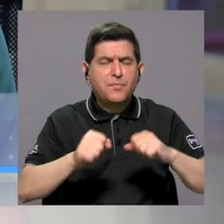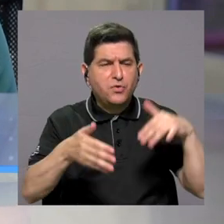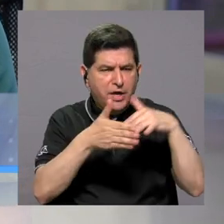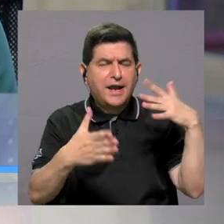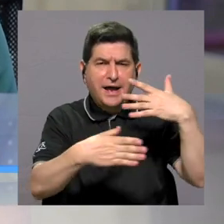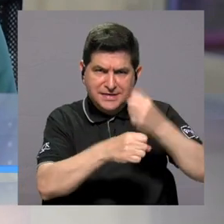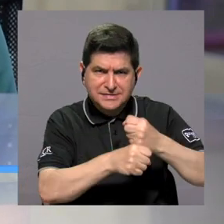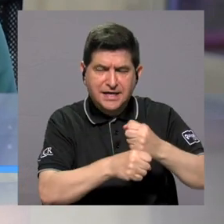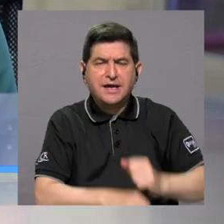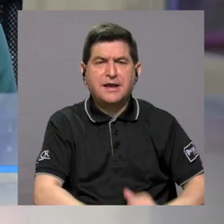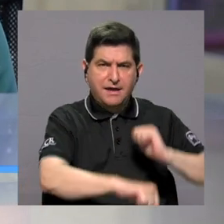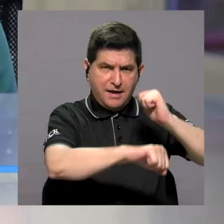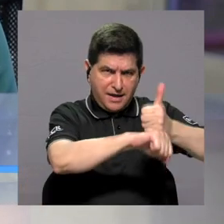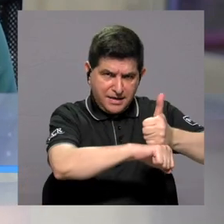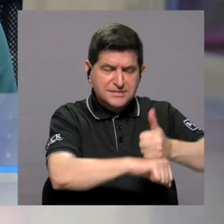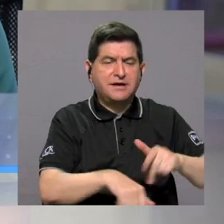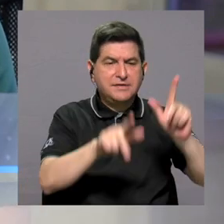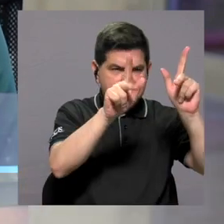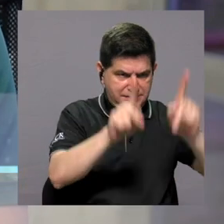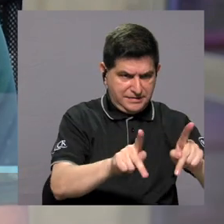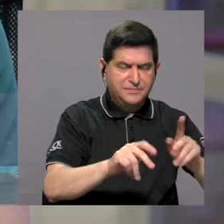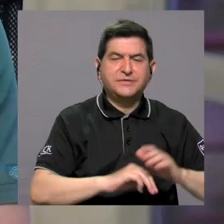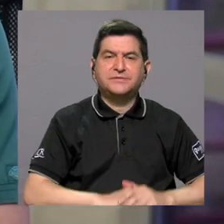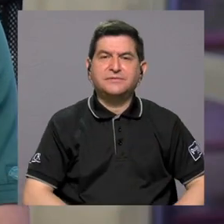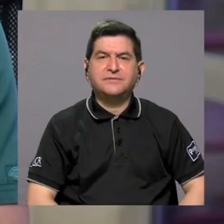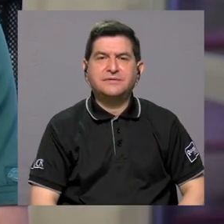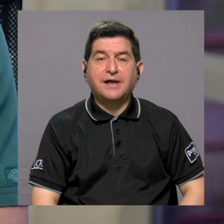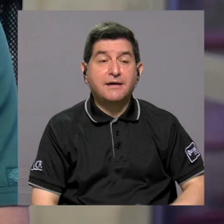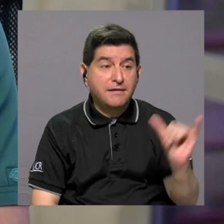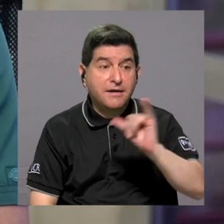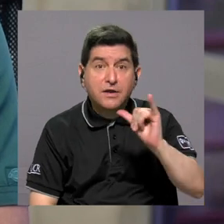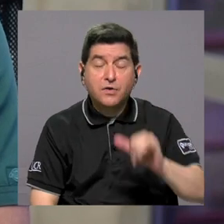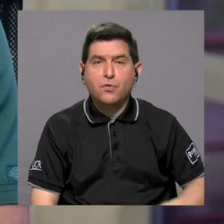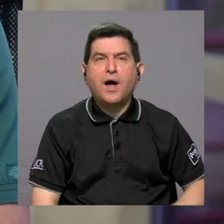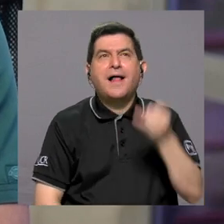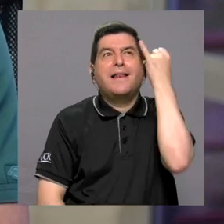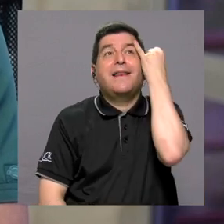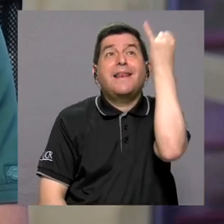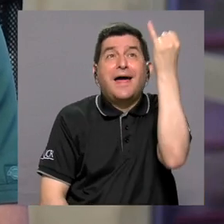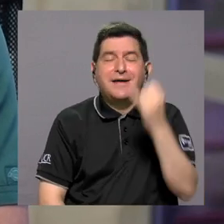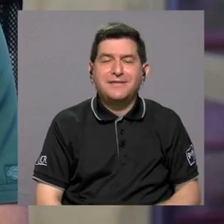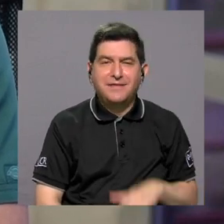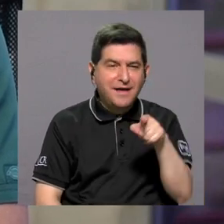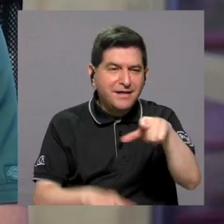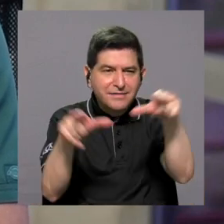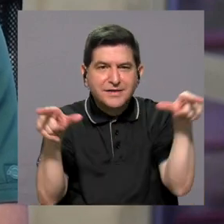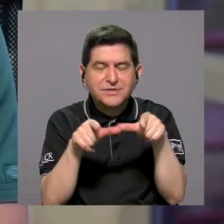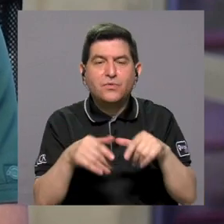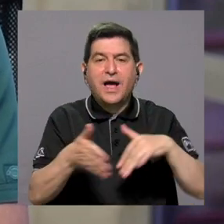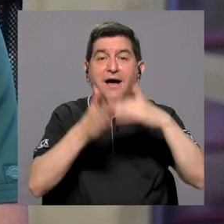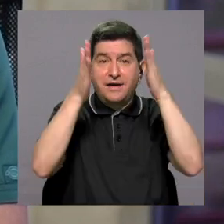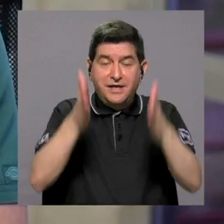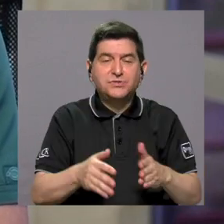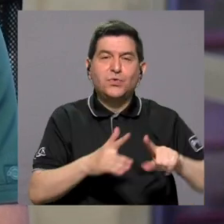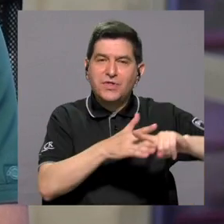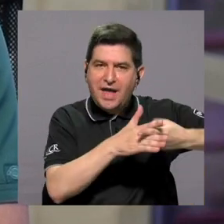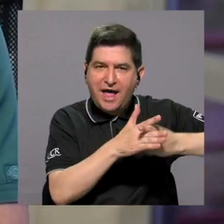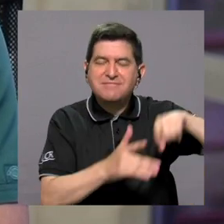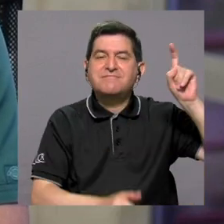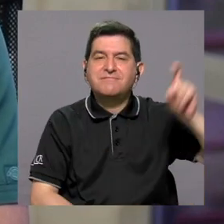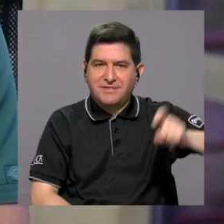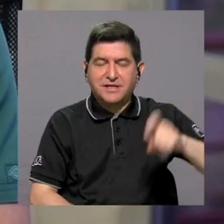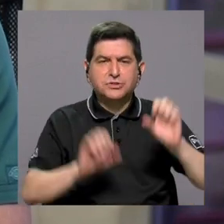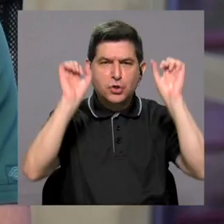estudios, en el posicionamiento del paciente. También la idea de este espacio es darle a los estudiantes las herramientas